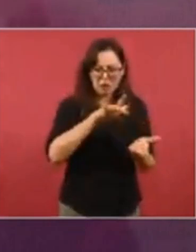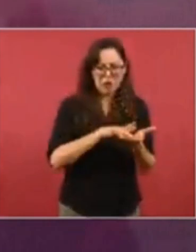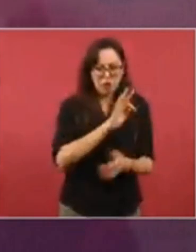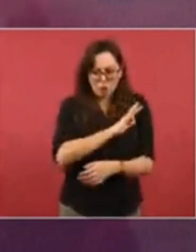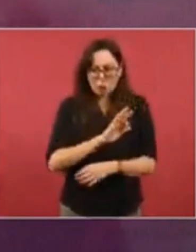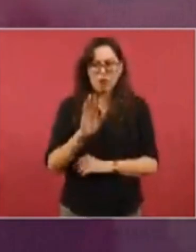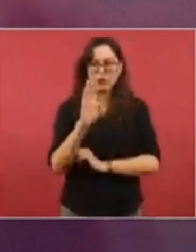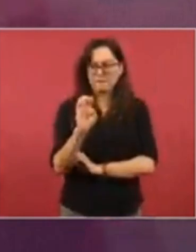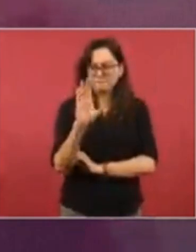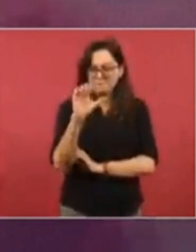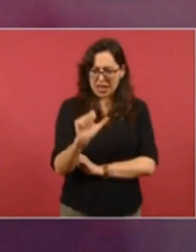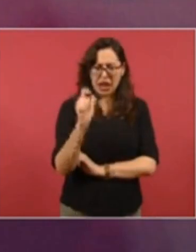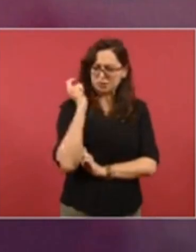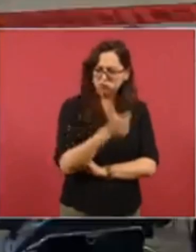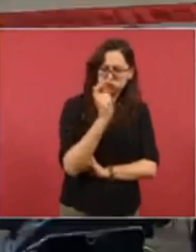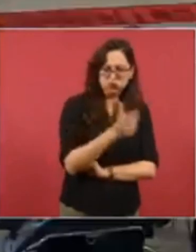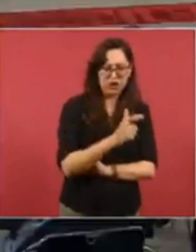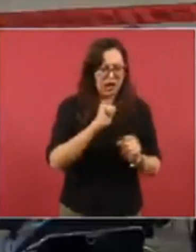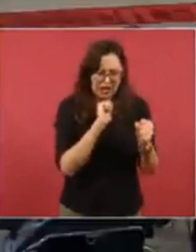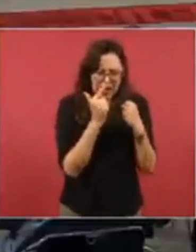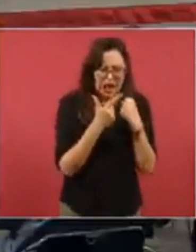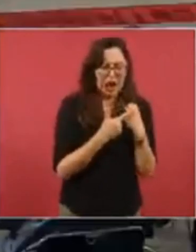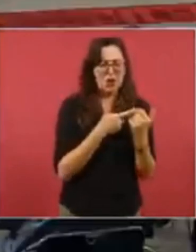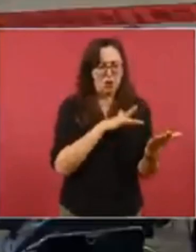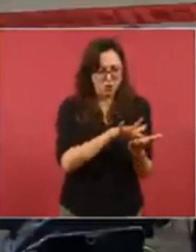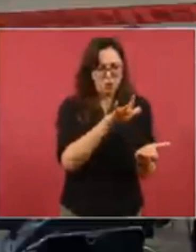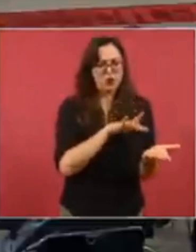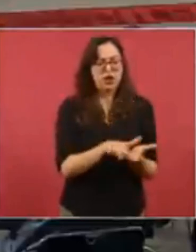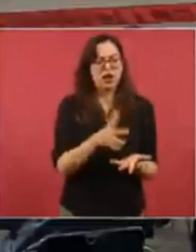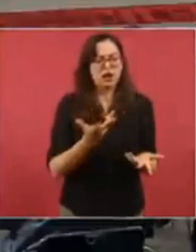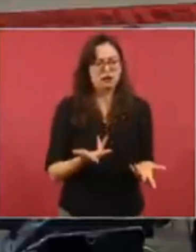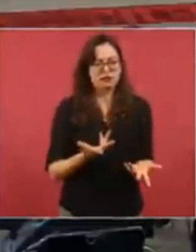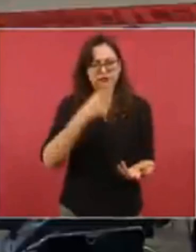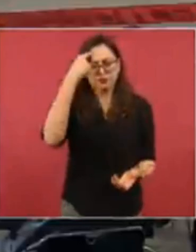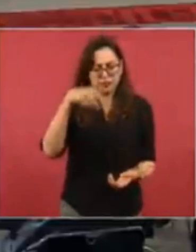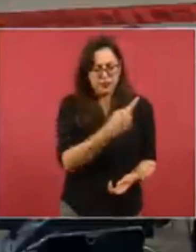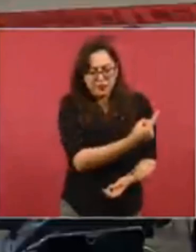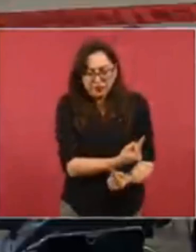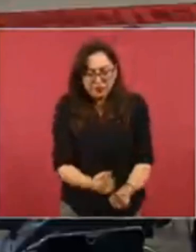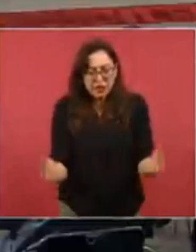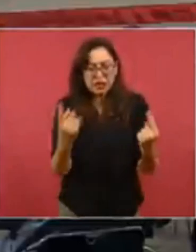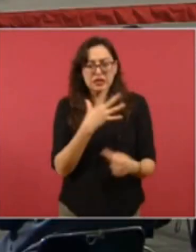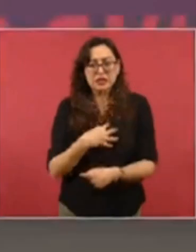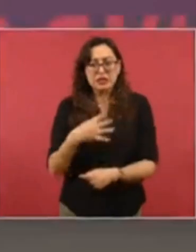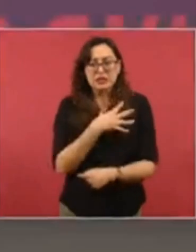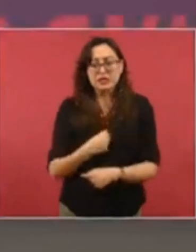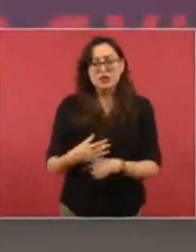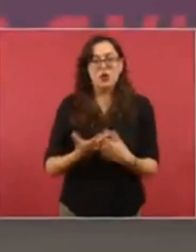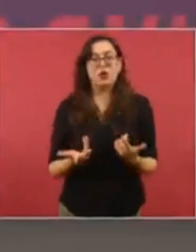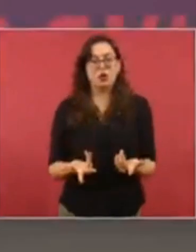que tienen hijos para que en vez de que